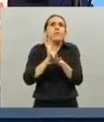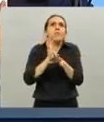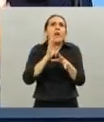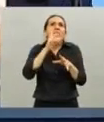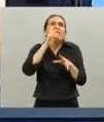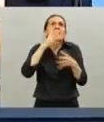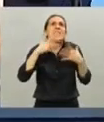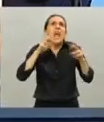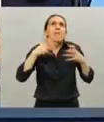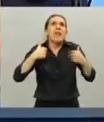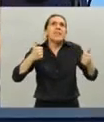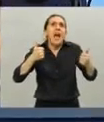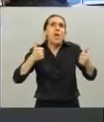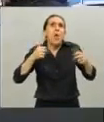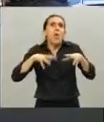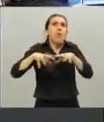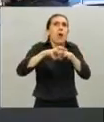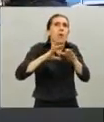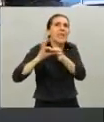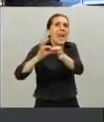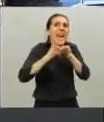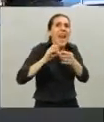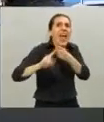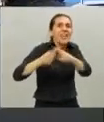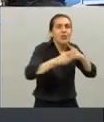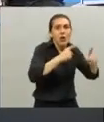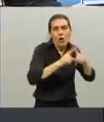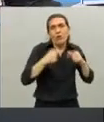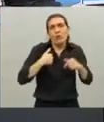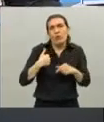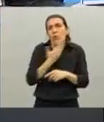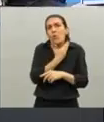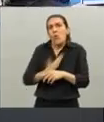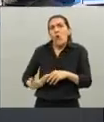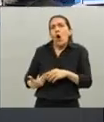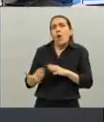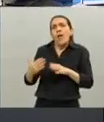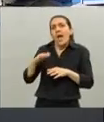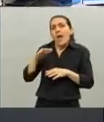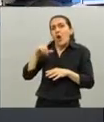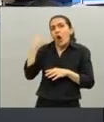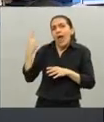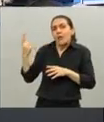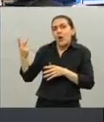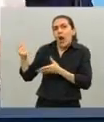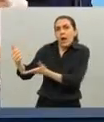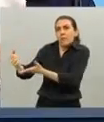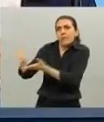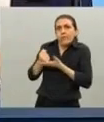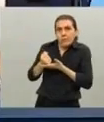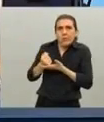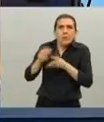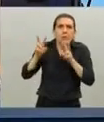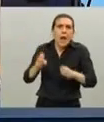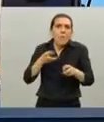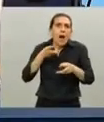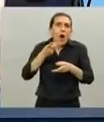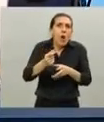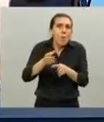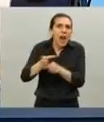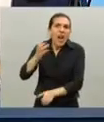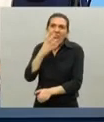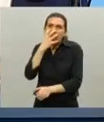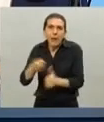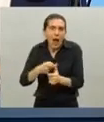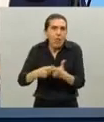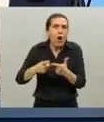eso yo lo comento porque es el esfuerzo que hacemos junto con el gobierno nacional que nos financia mucho de esta actividad la compra de respiradores que envía